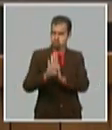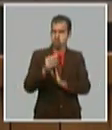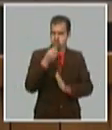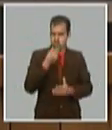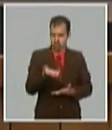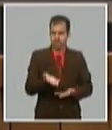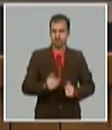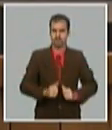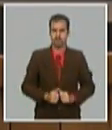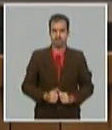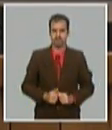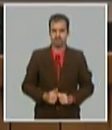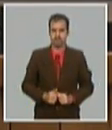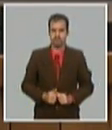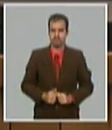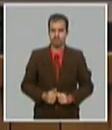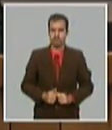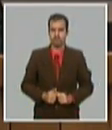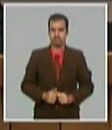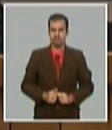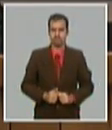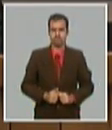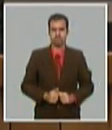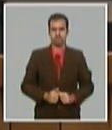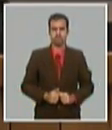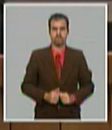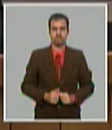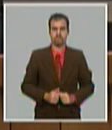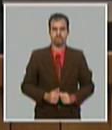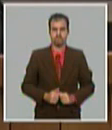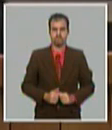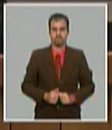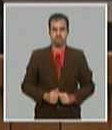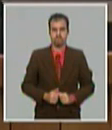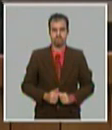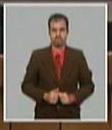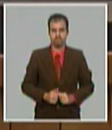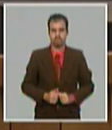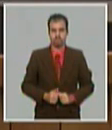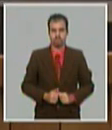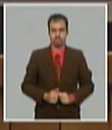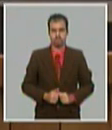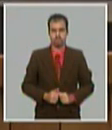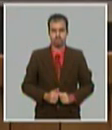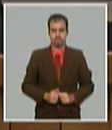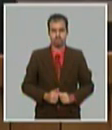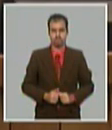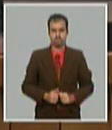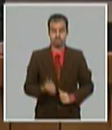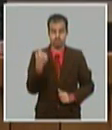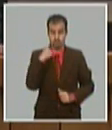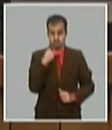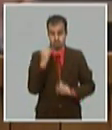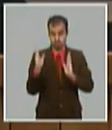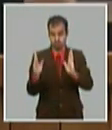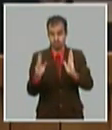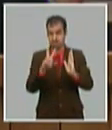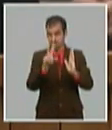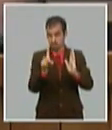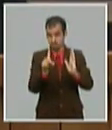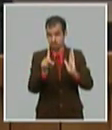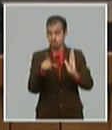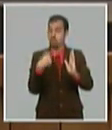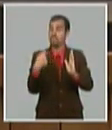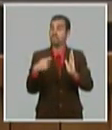es posible hacerlo y una gran dependencia de ello en esta coyuntura en este 2021 depende del control que logremos sobre